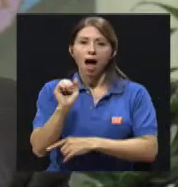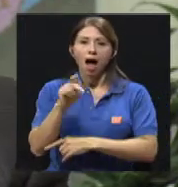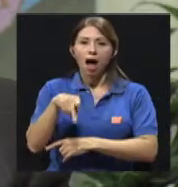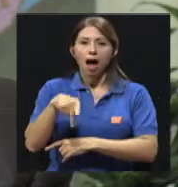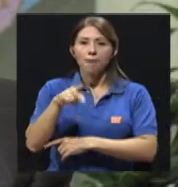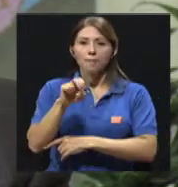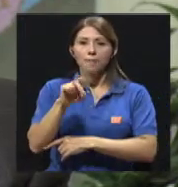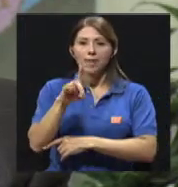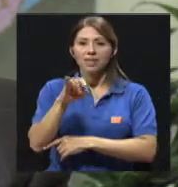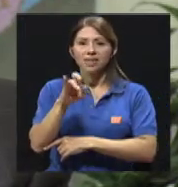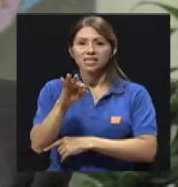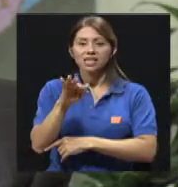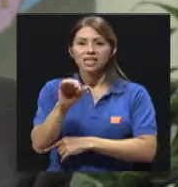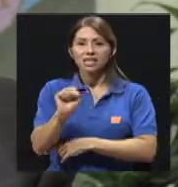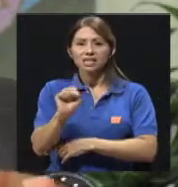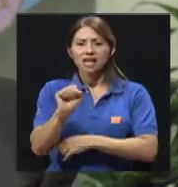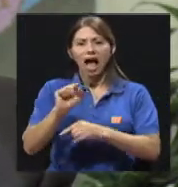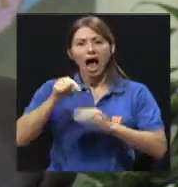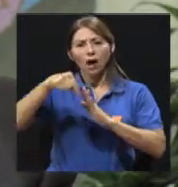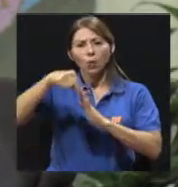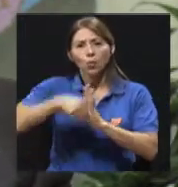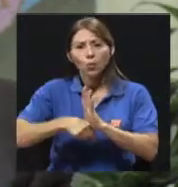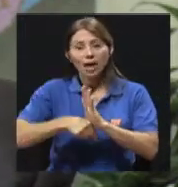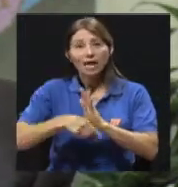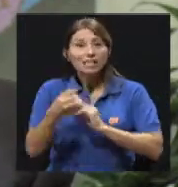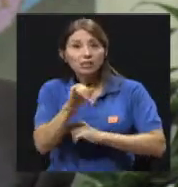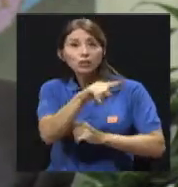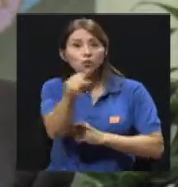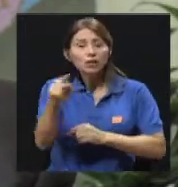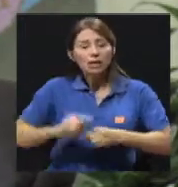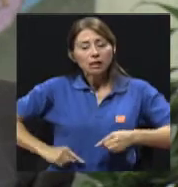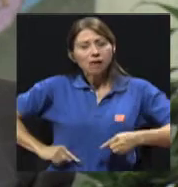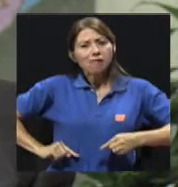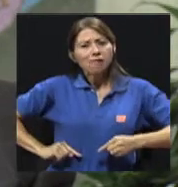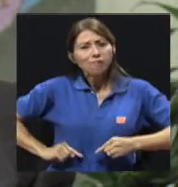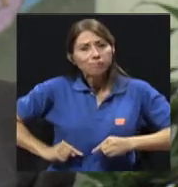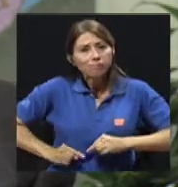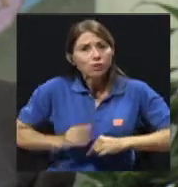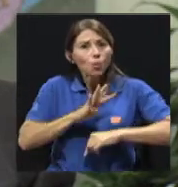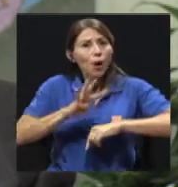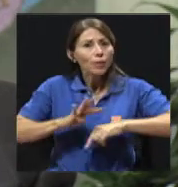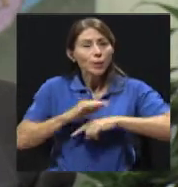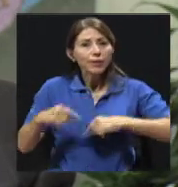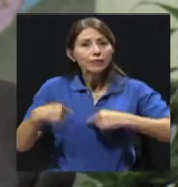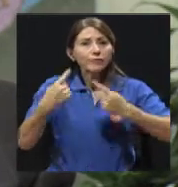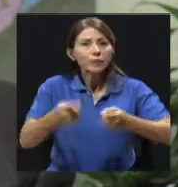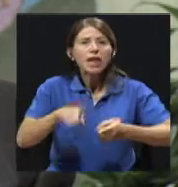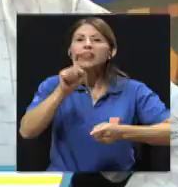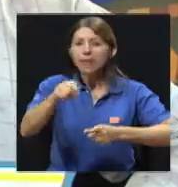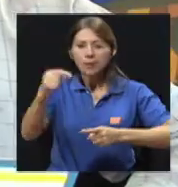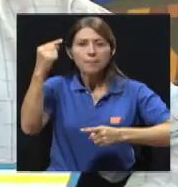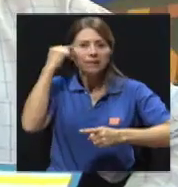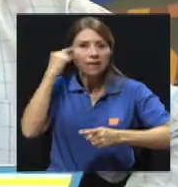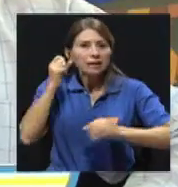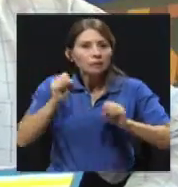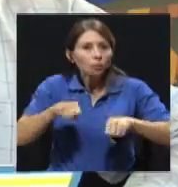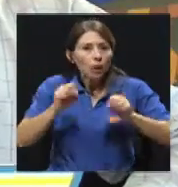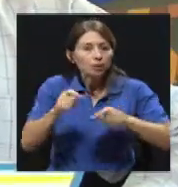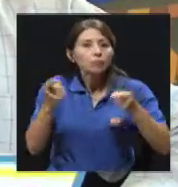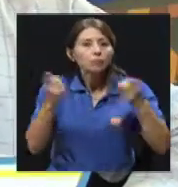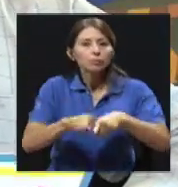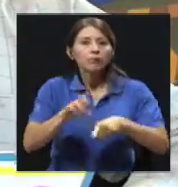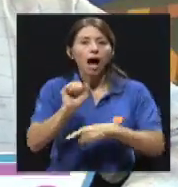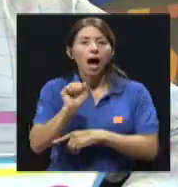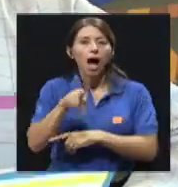abdominal de cuatro horas de evolución, hay que descartar que tenga una apendicitis aguda. Y normalmente,